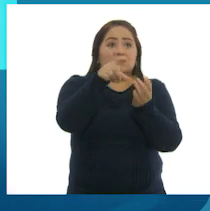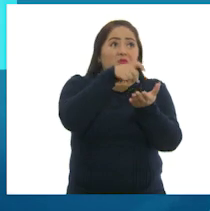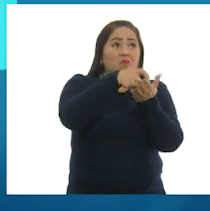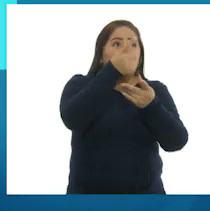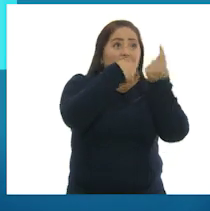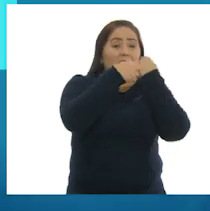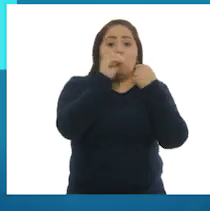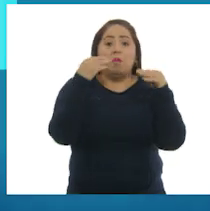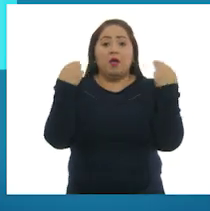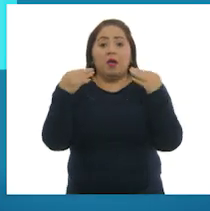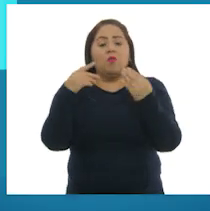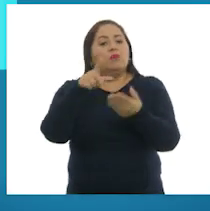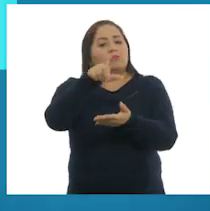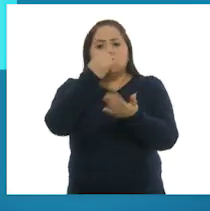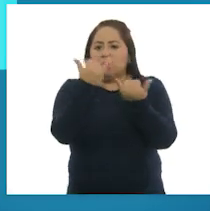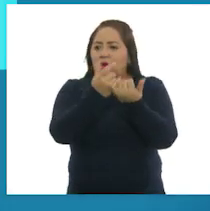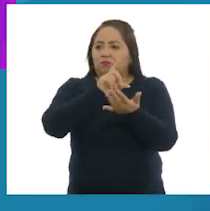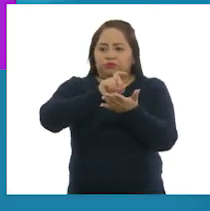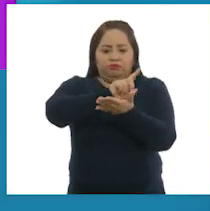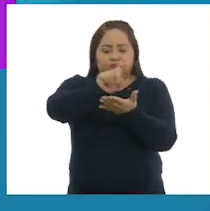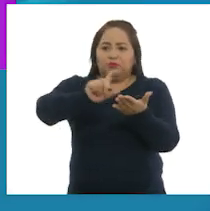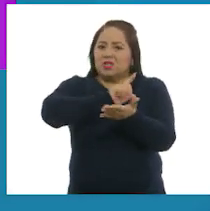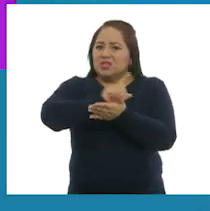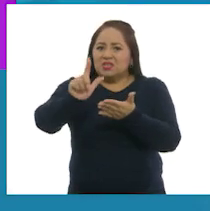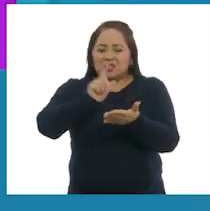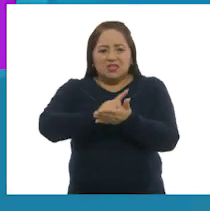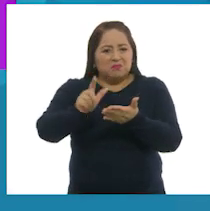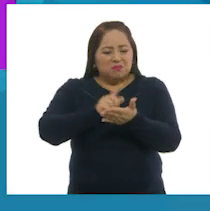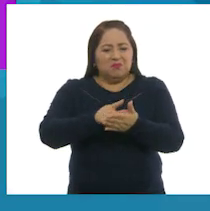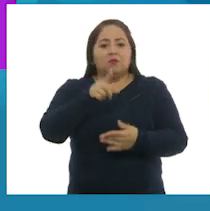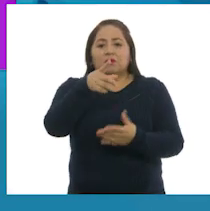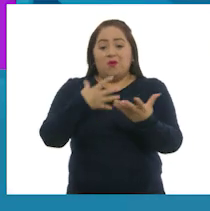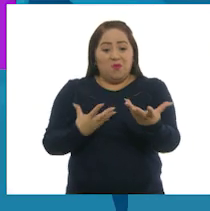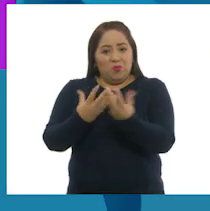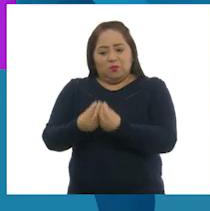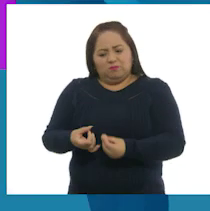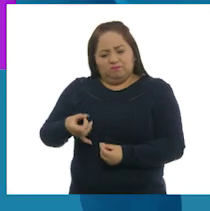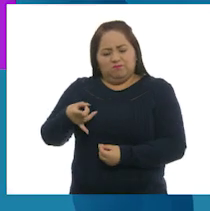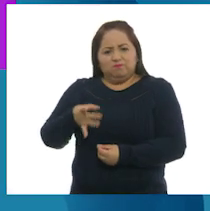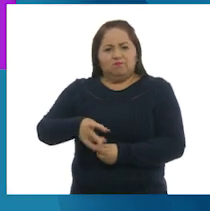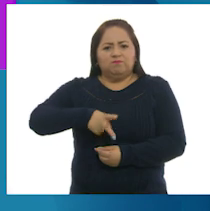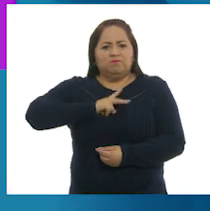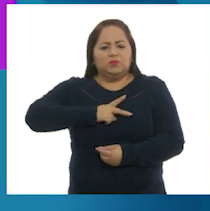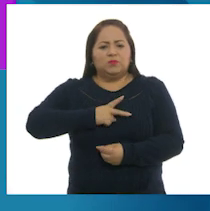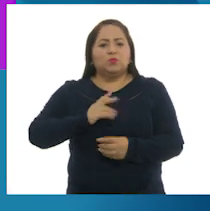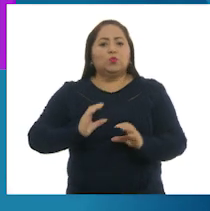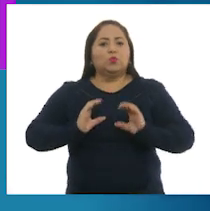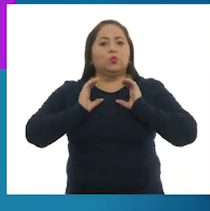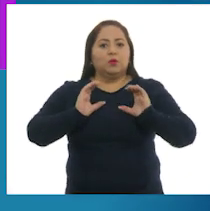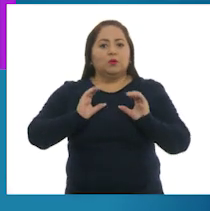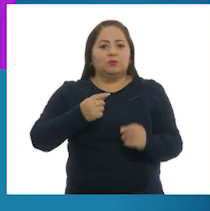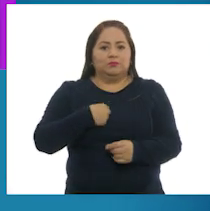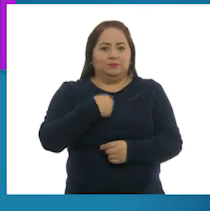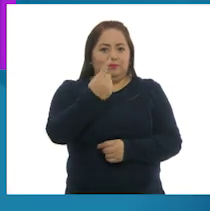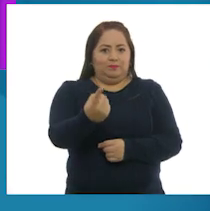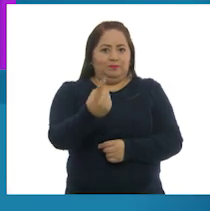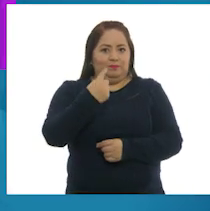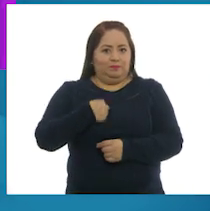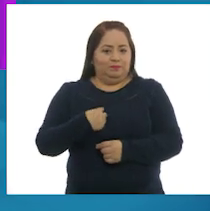cosas que compres en la tienda o en el supermercado. Sigamos luchando juntos contra este virus cuidándonos los unos